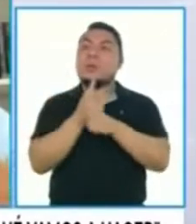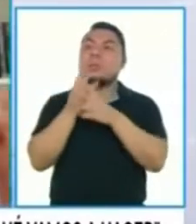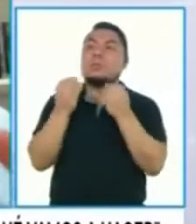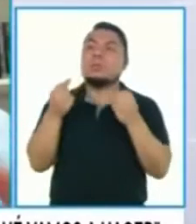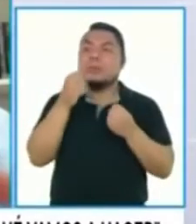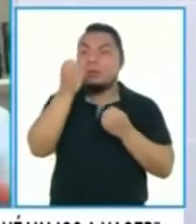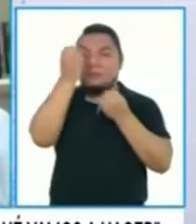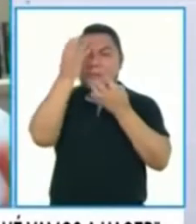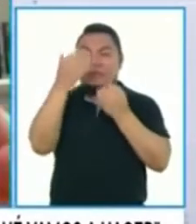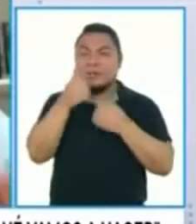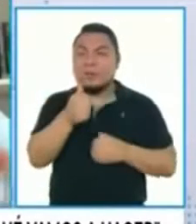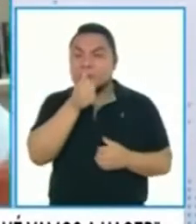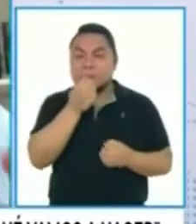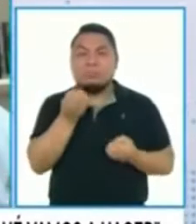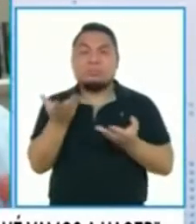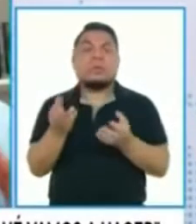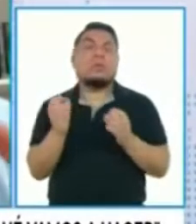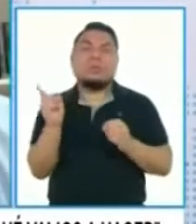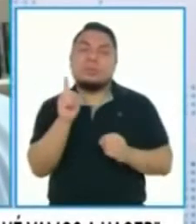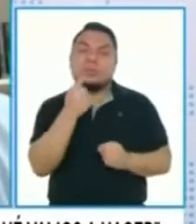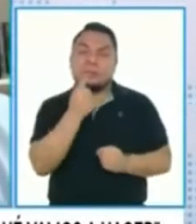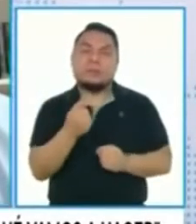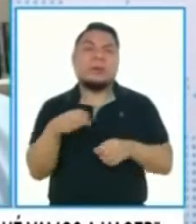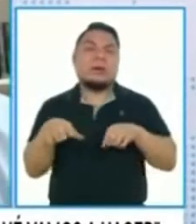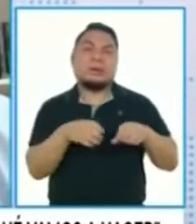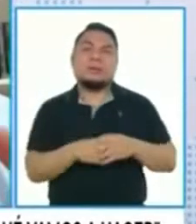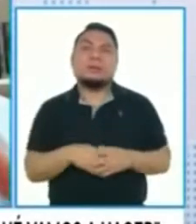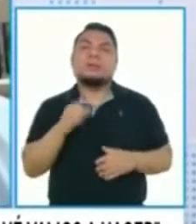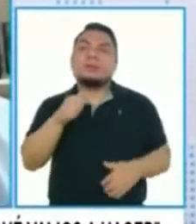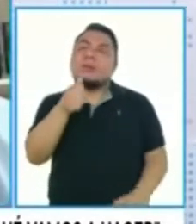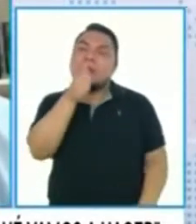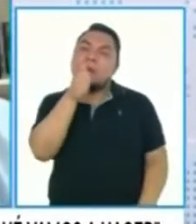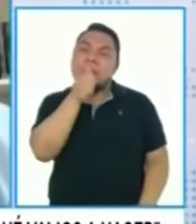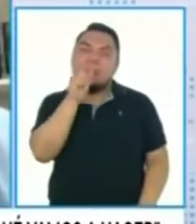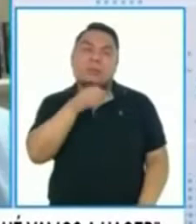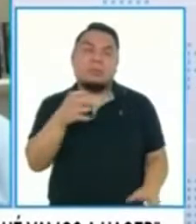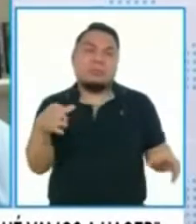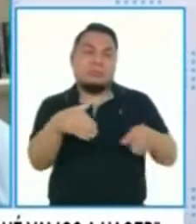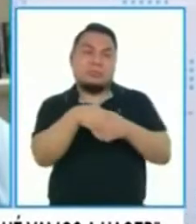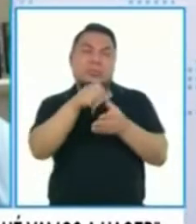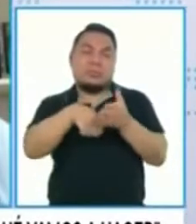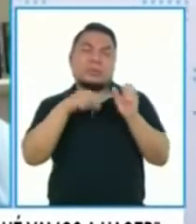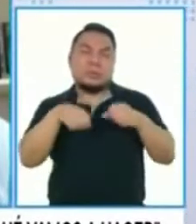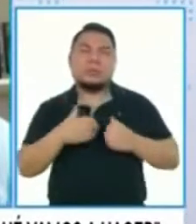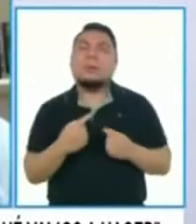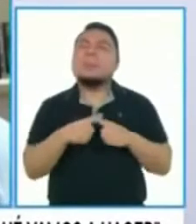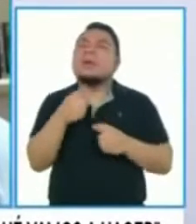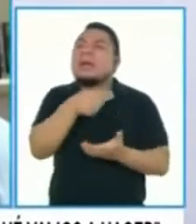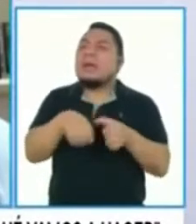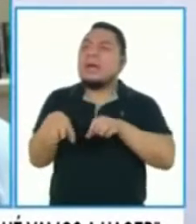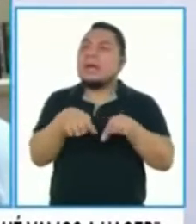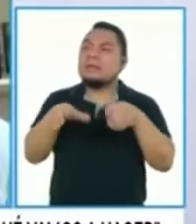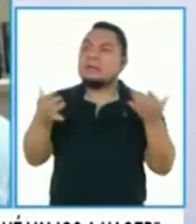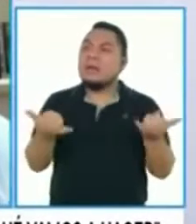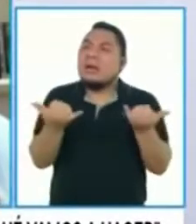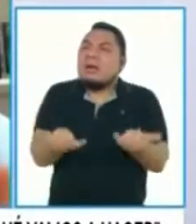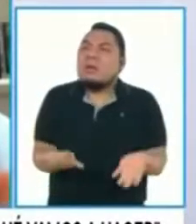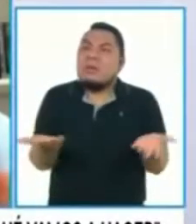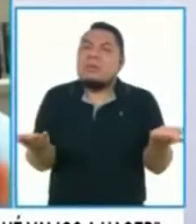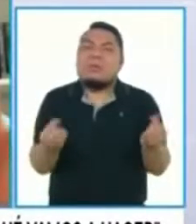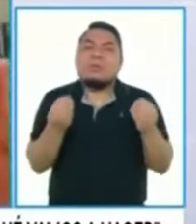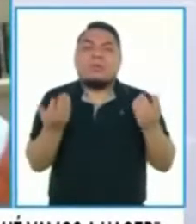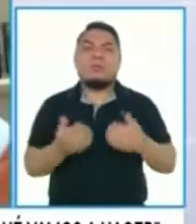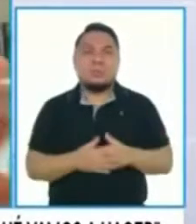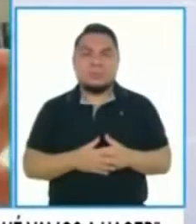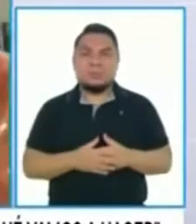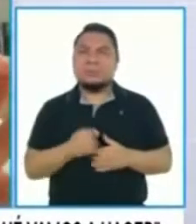que los datos no sean revelados de cómo se está... Claro, confidencialidad puede haber. Pero ¿qué hacer, señor Zamora, ahora? ¿Cuál podría ser